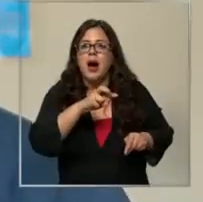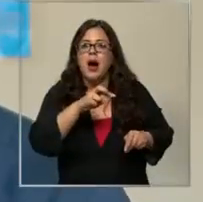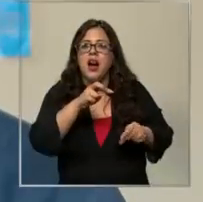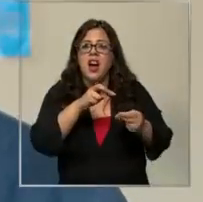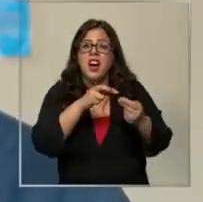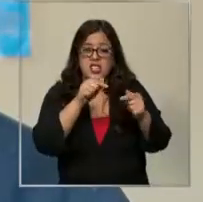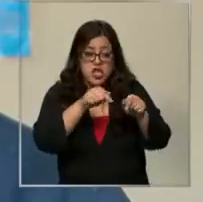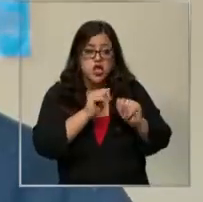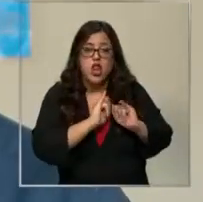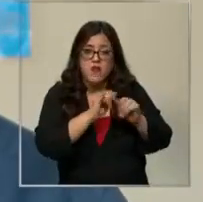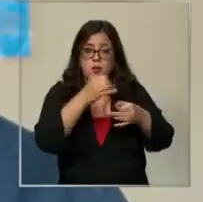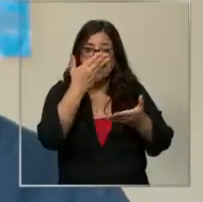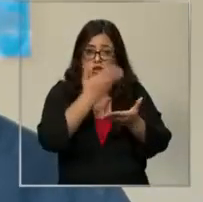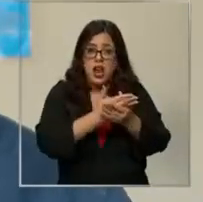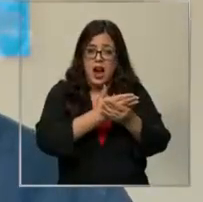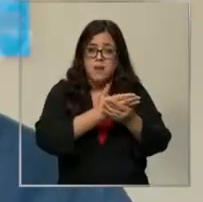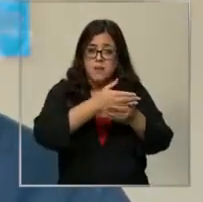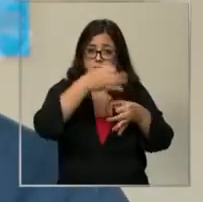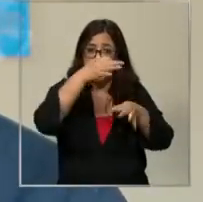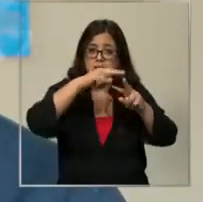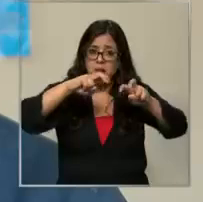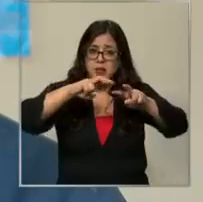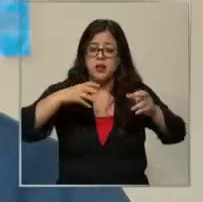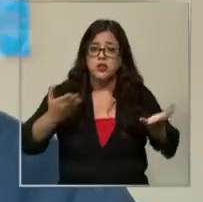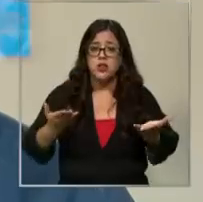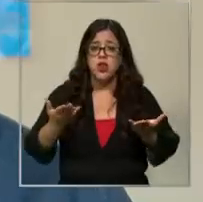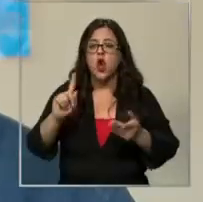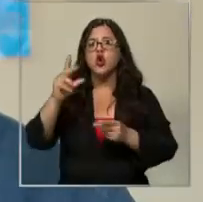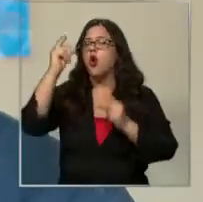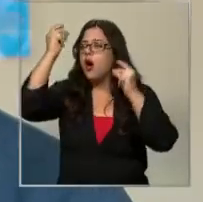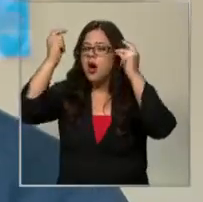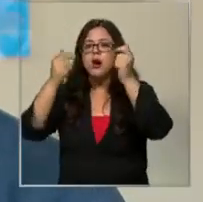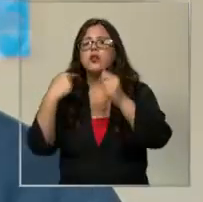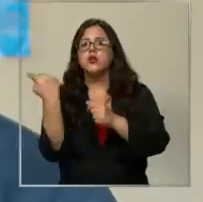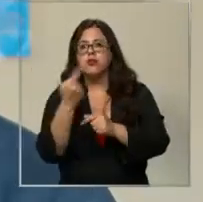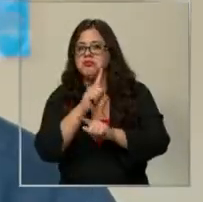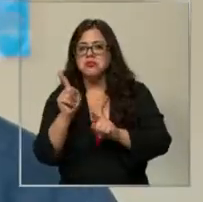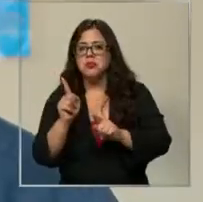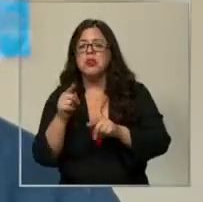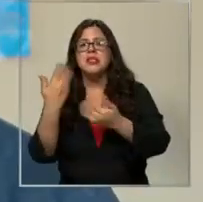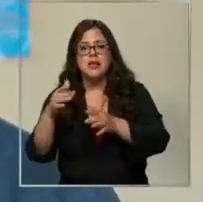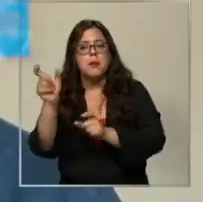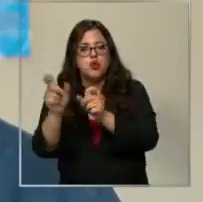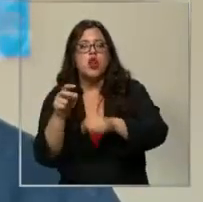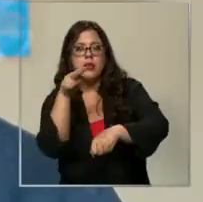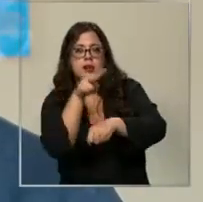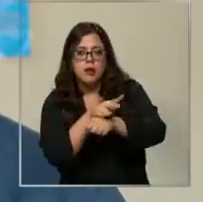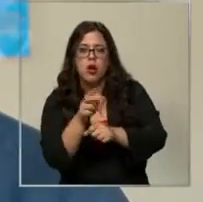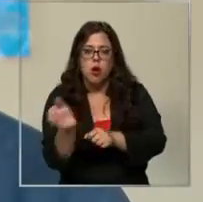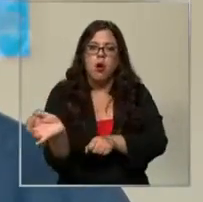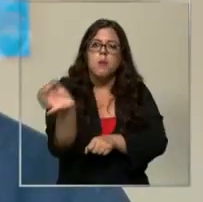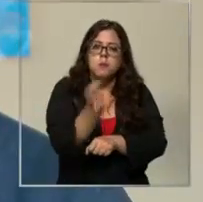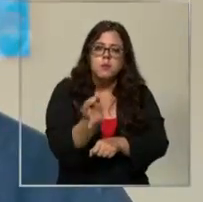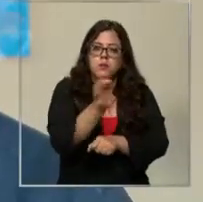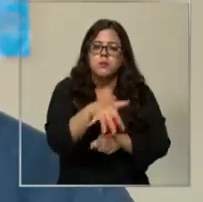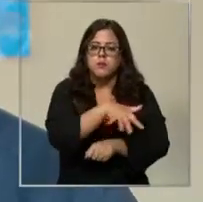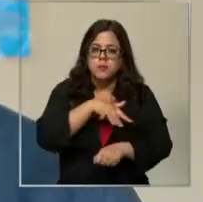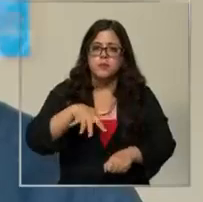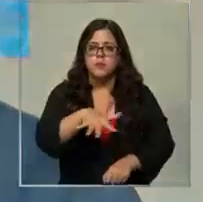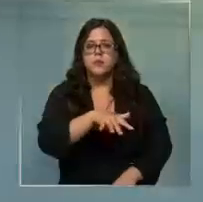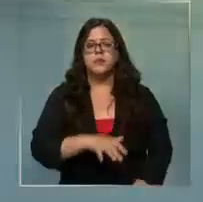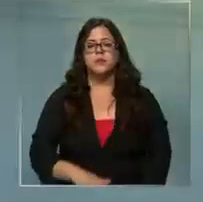carpeta, no es una invención nuestra, ¿cierto? Fueron testigos que denunciaron, dijeron toda esta situación.